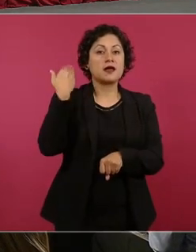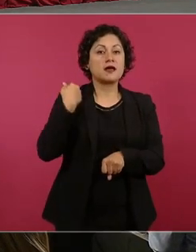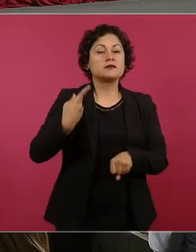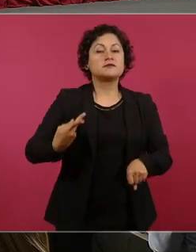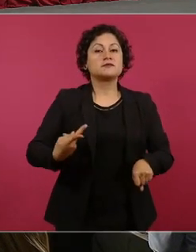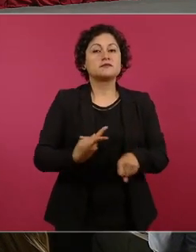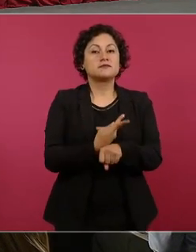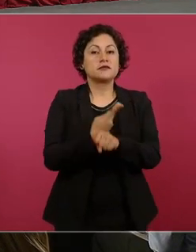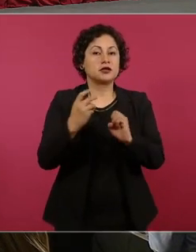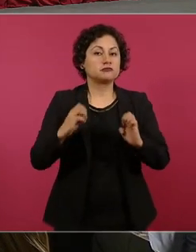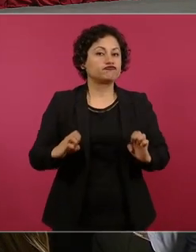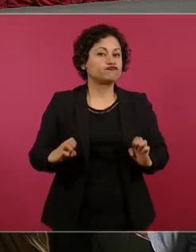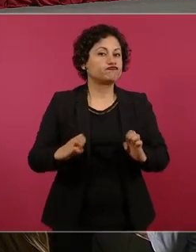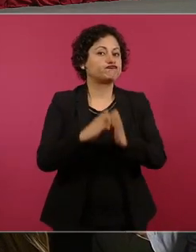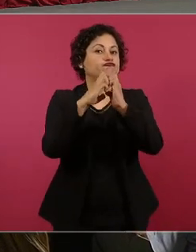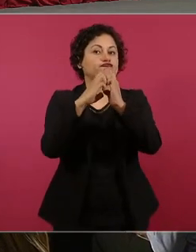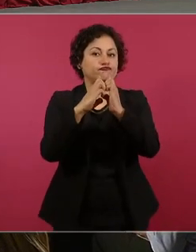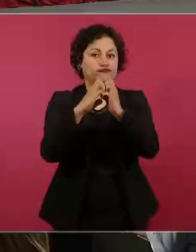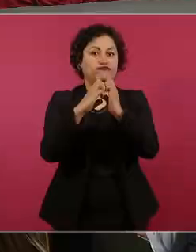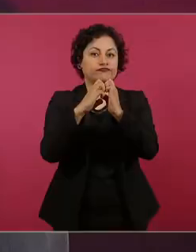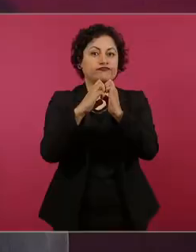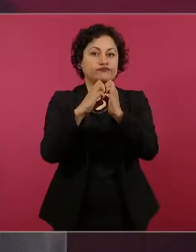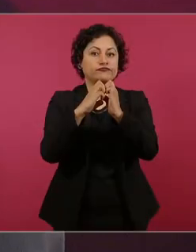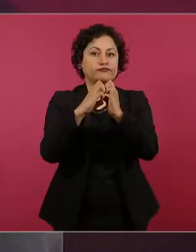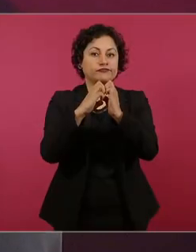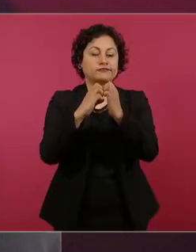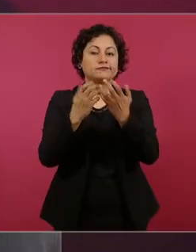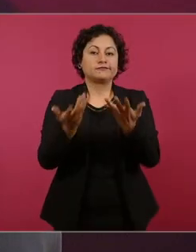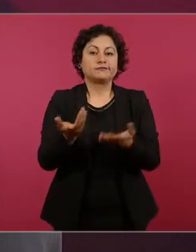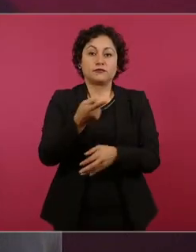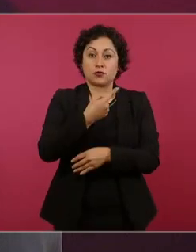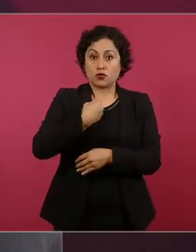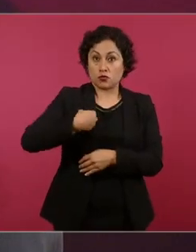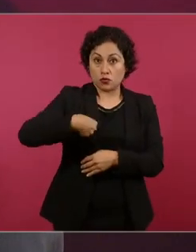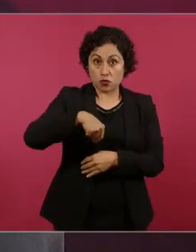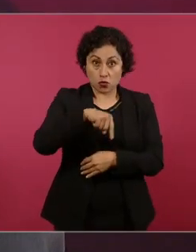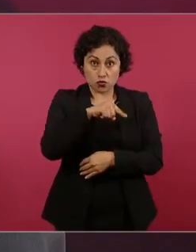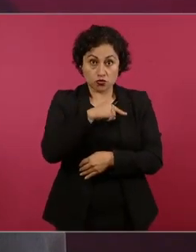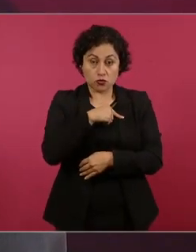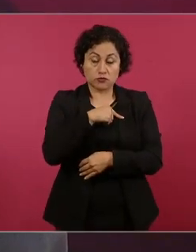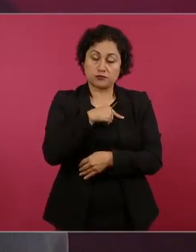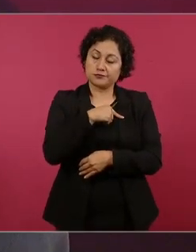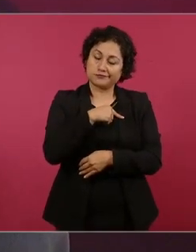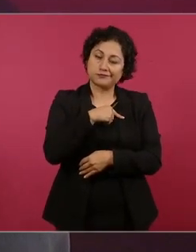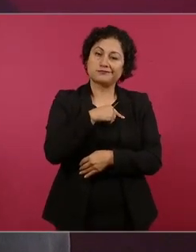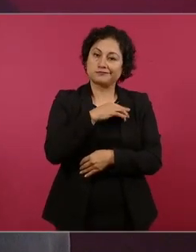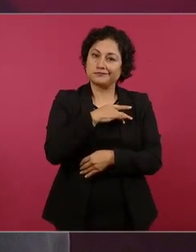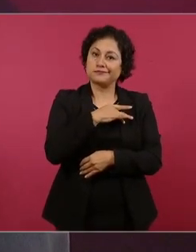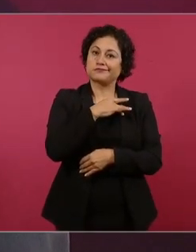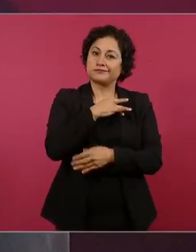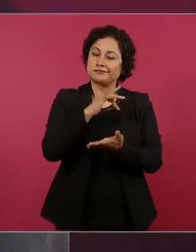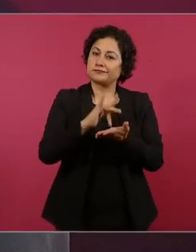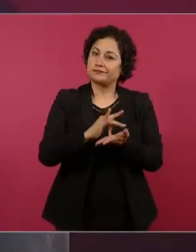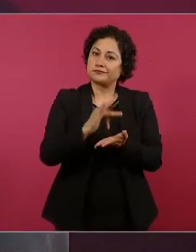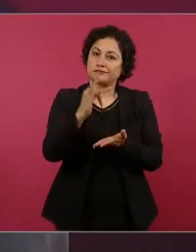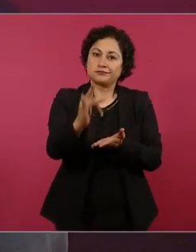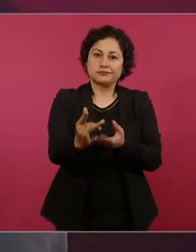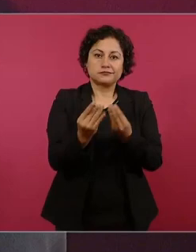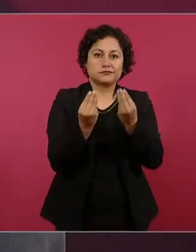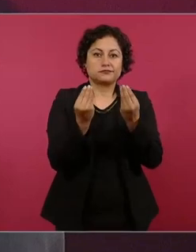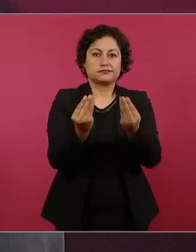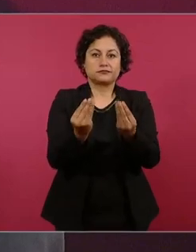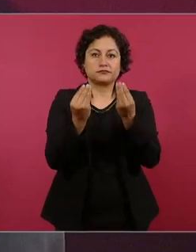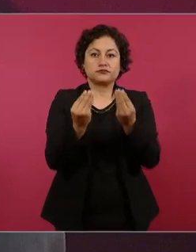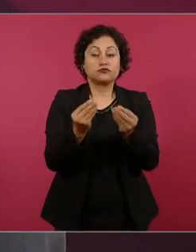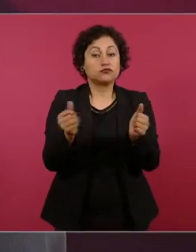en mi mundo imperial nos sentimos muy agradecidos con